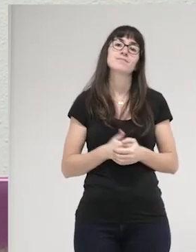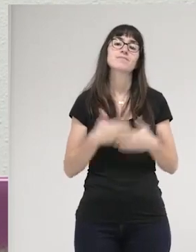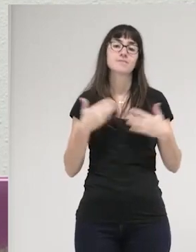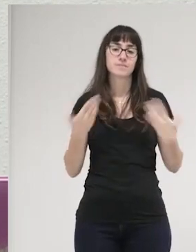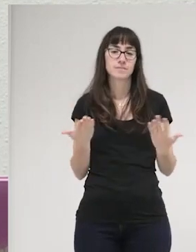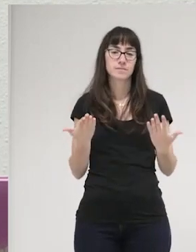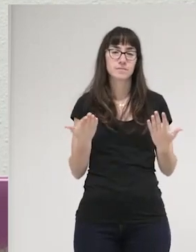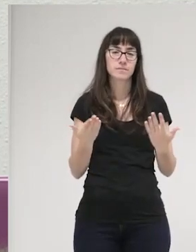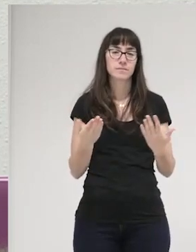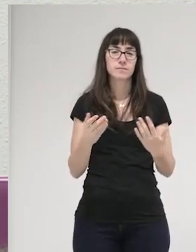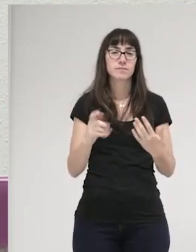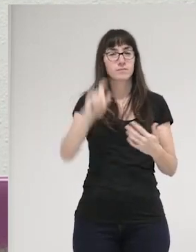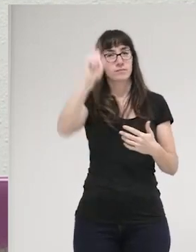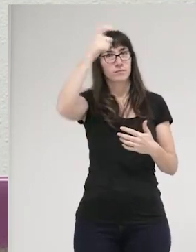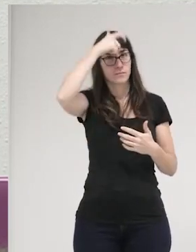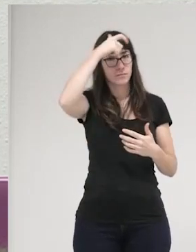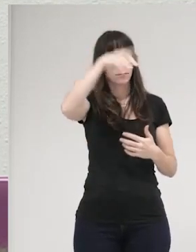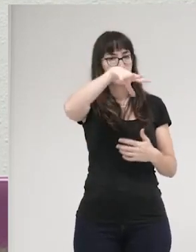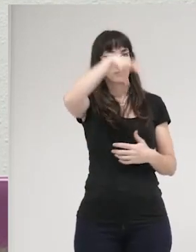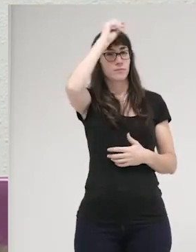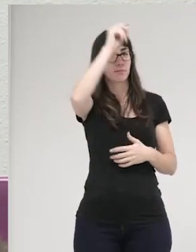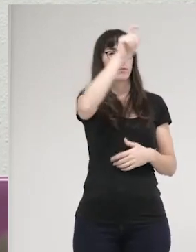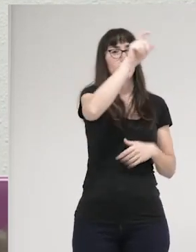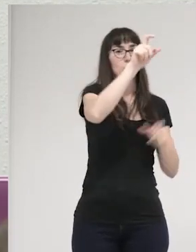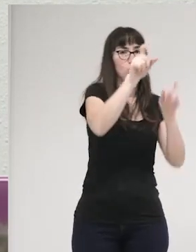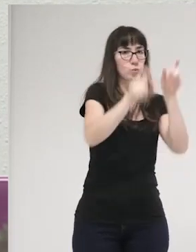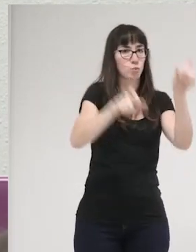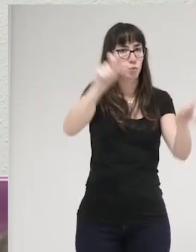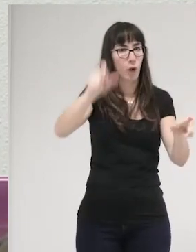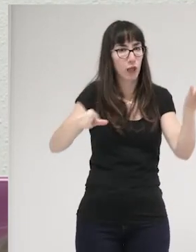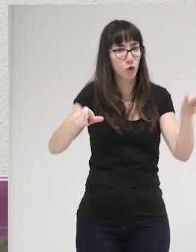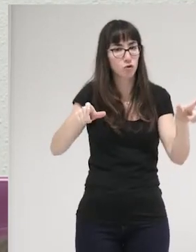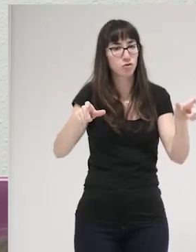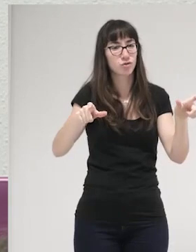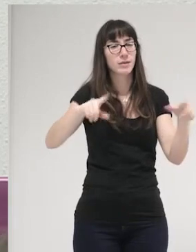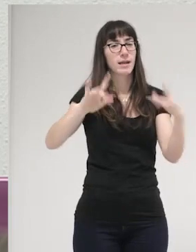interpretativo esta forma de entender a los sujetos y la relación entre ambos